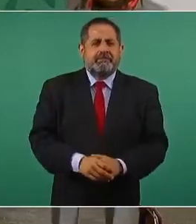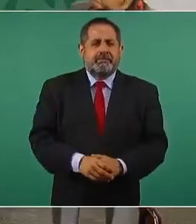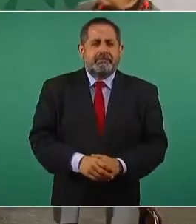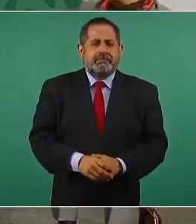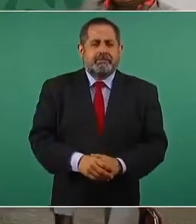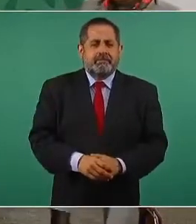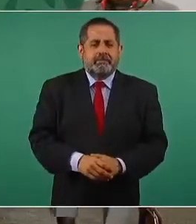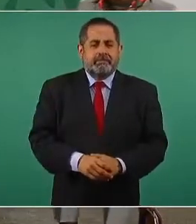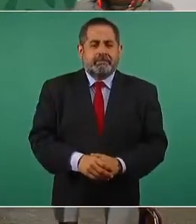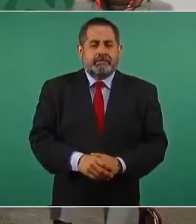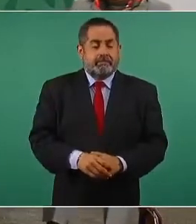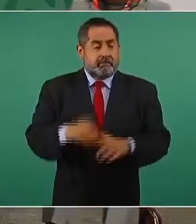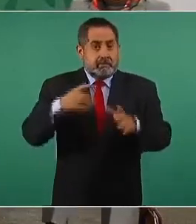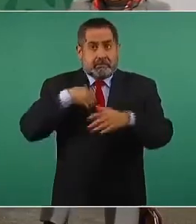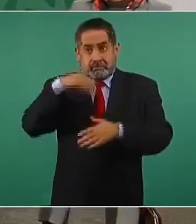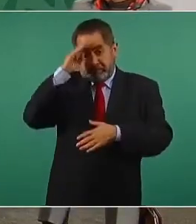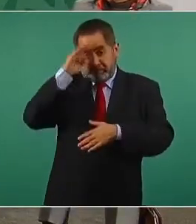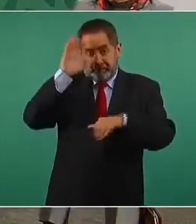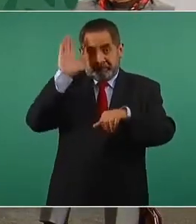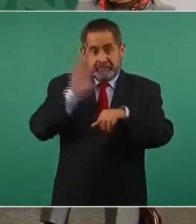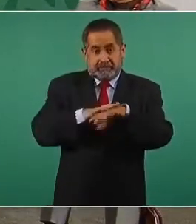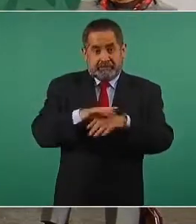yo pensaba que estaba más fresa, ¿no, hombre?